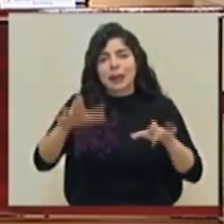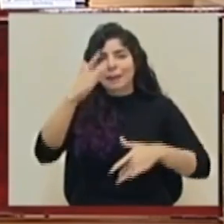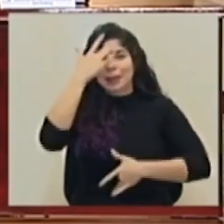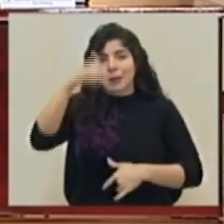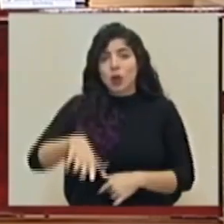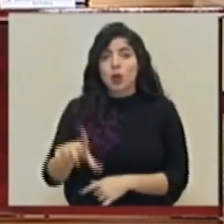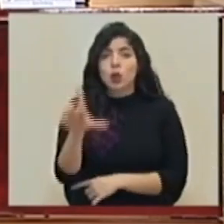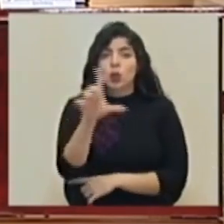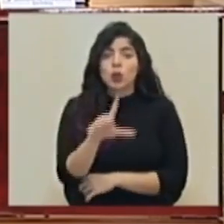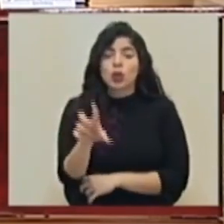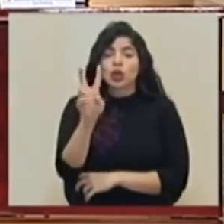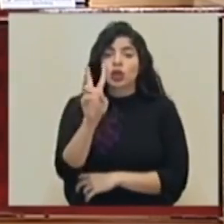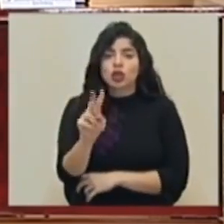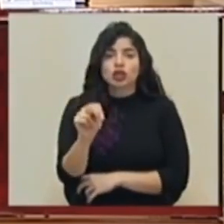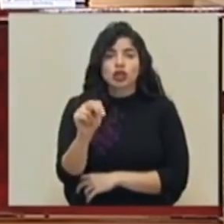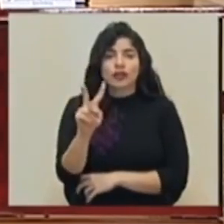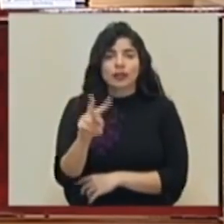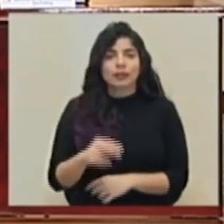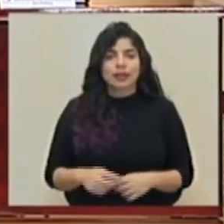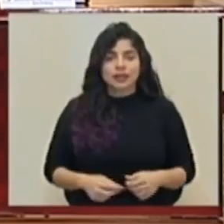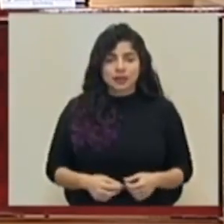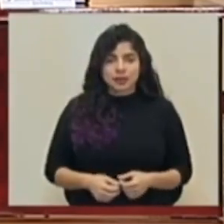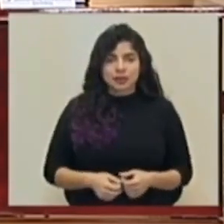para este lunes dos de noviembre.